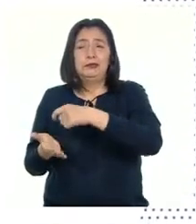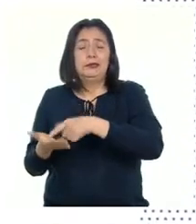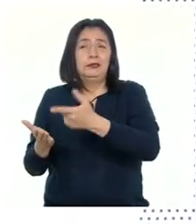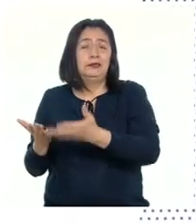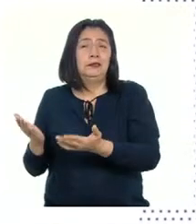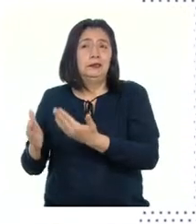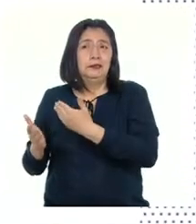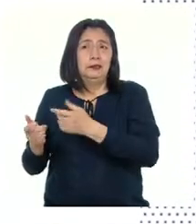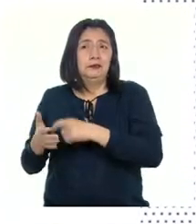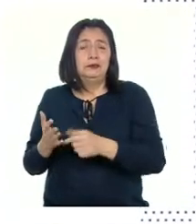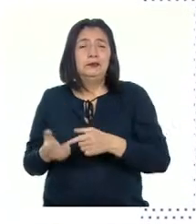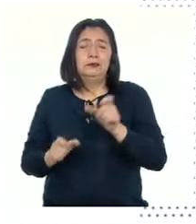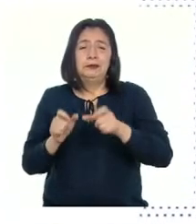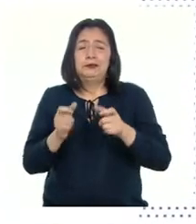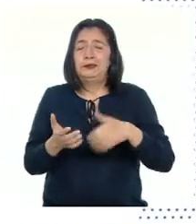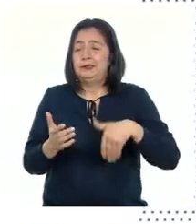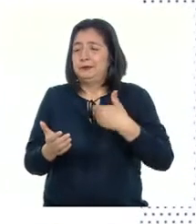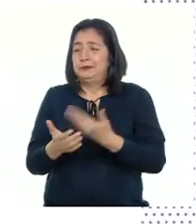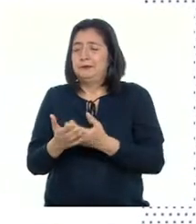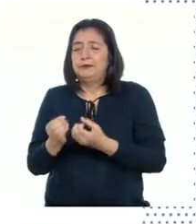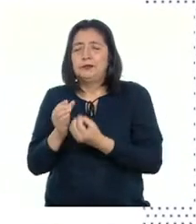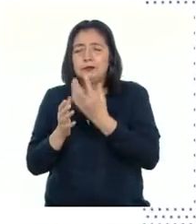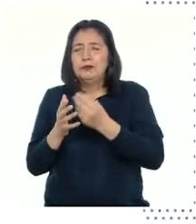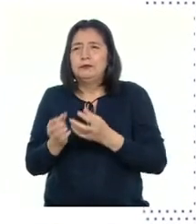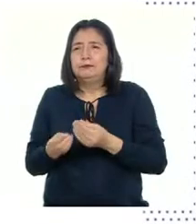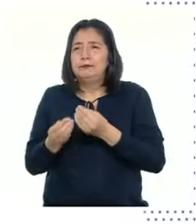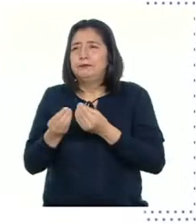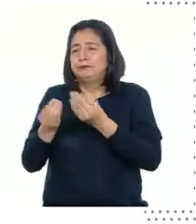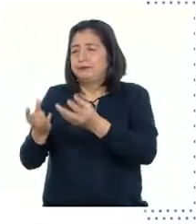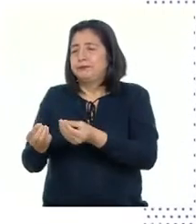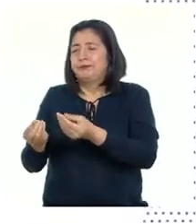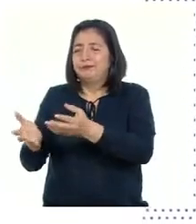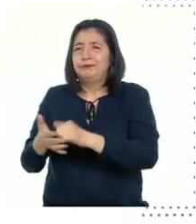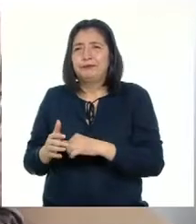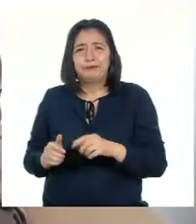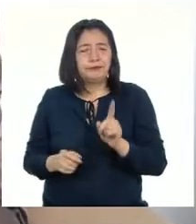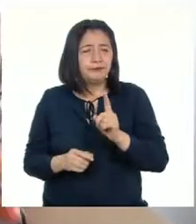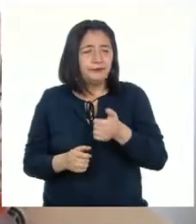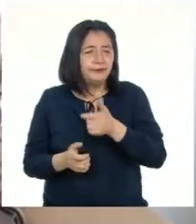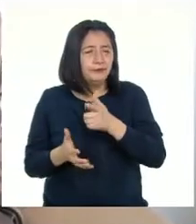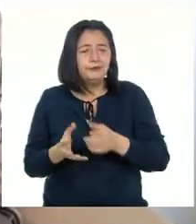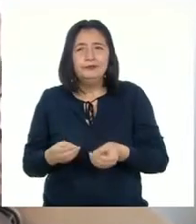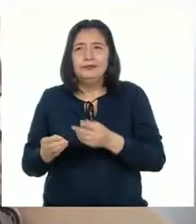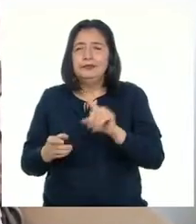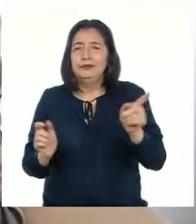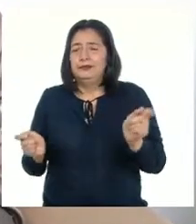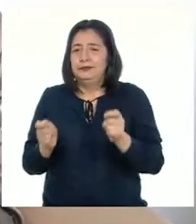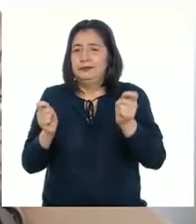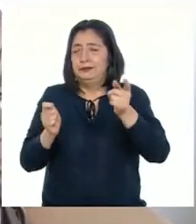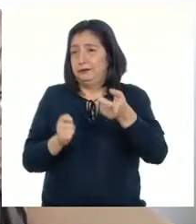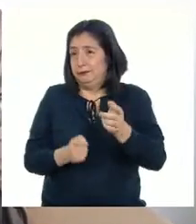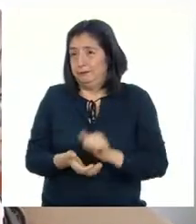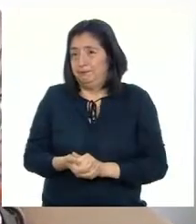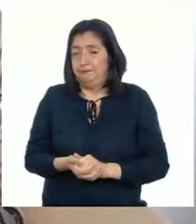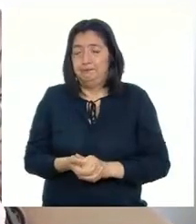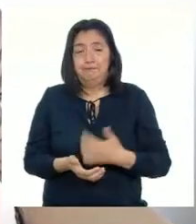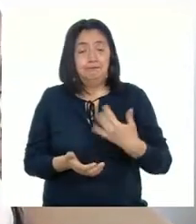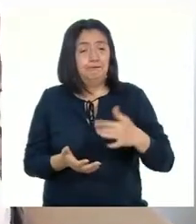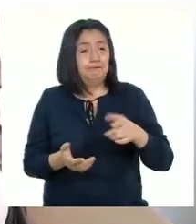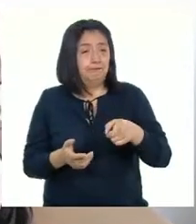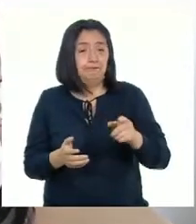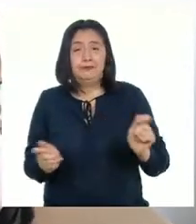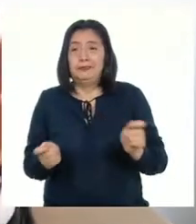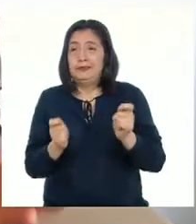recibían ramilletes de flores que se arrojaban en lugar de agua Esta gran celebración, que era una